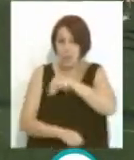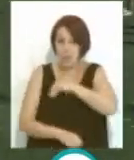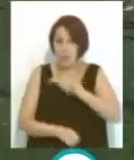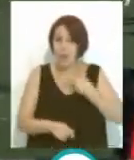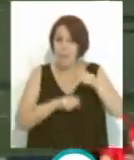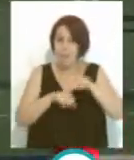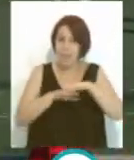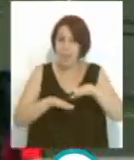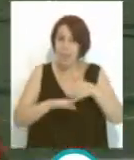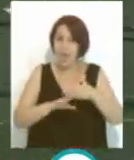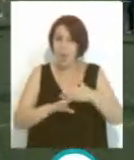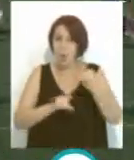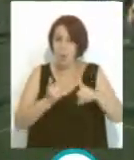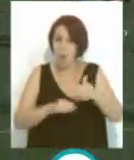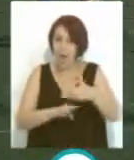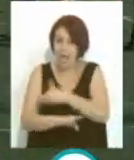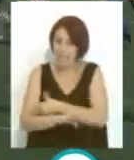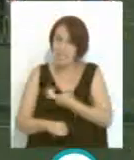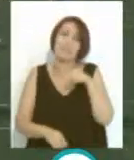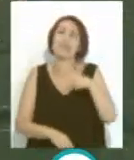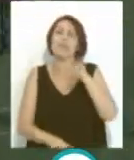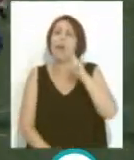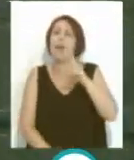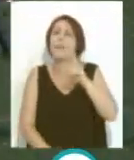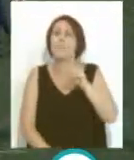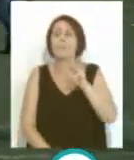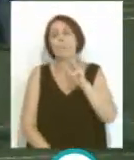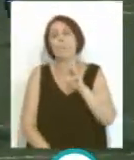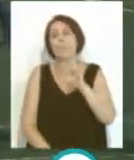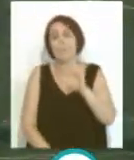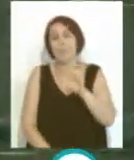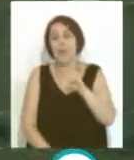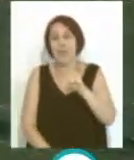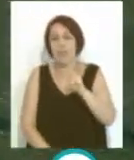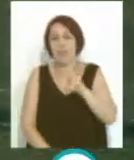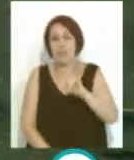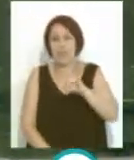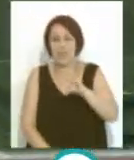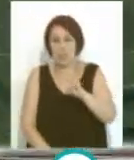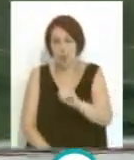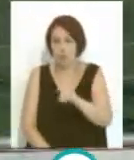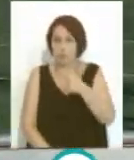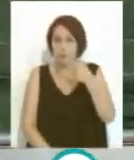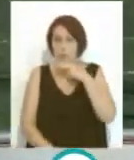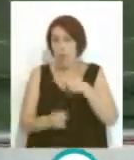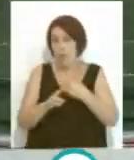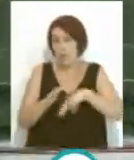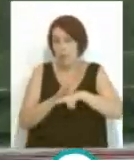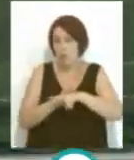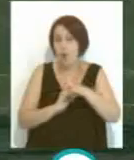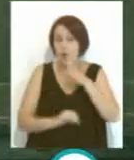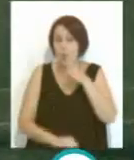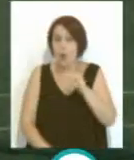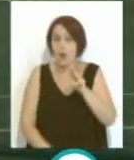de la pandemia y ahí vemos a Pedrito, como es conocido popularmente. Es un hombre futbolístico porque lo de Pedro